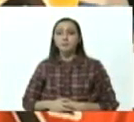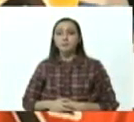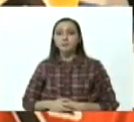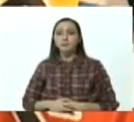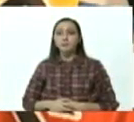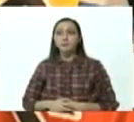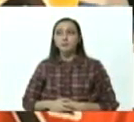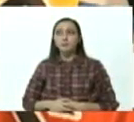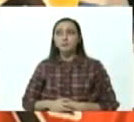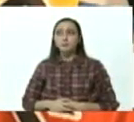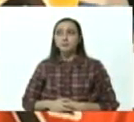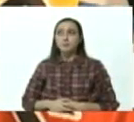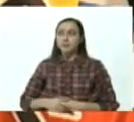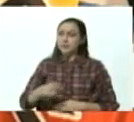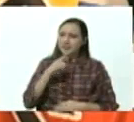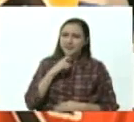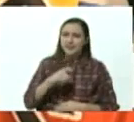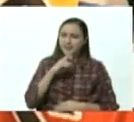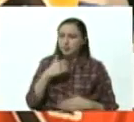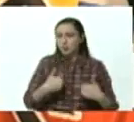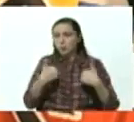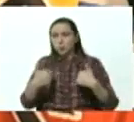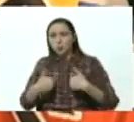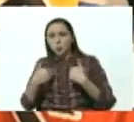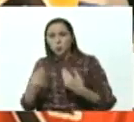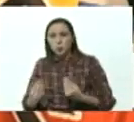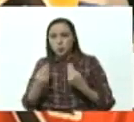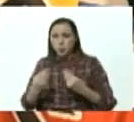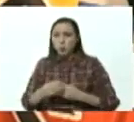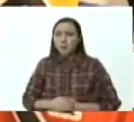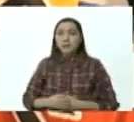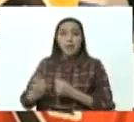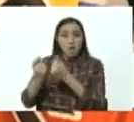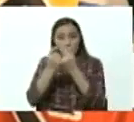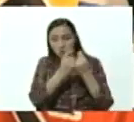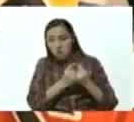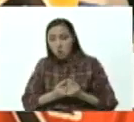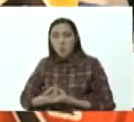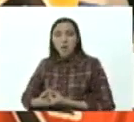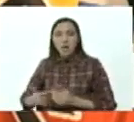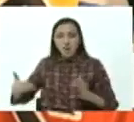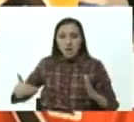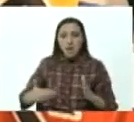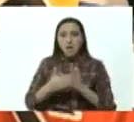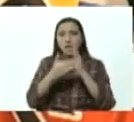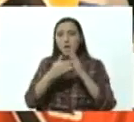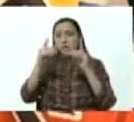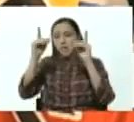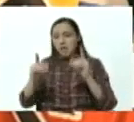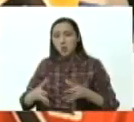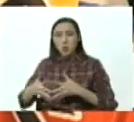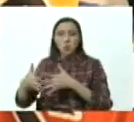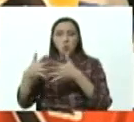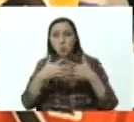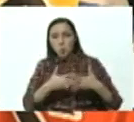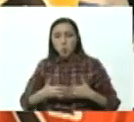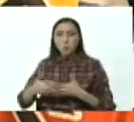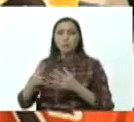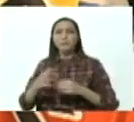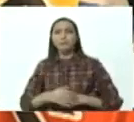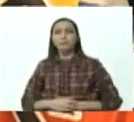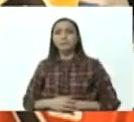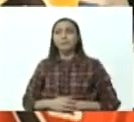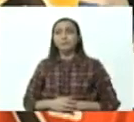dificultades económicas provocadas por decisiones foráneas que han